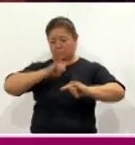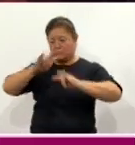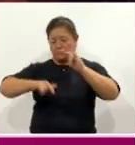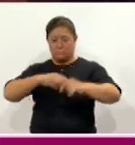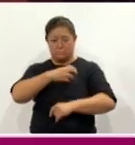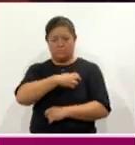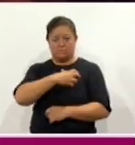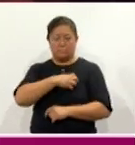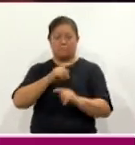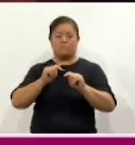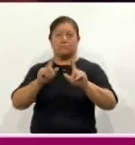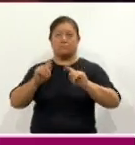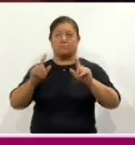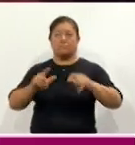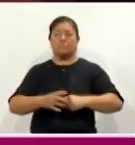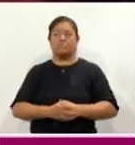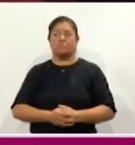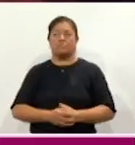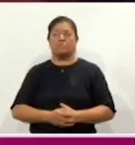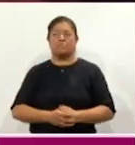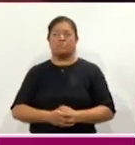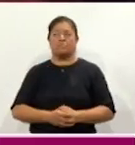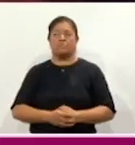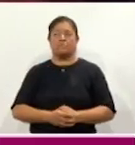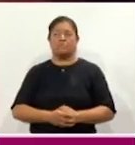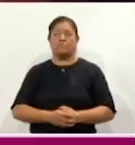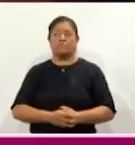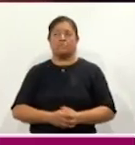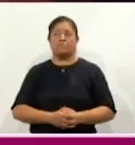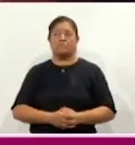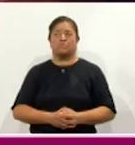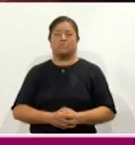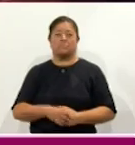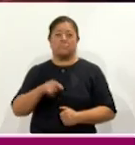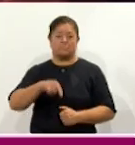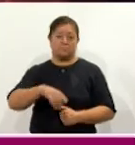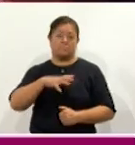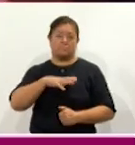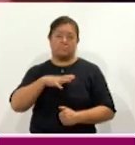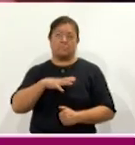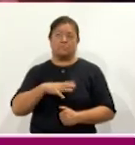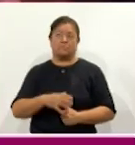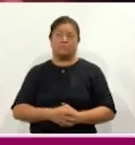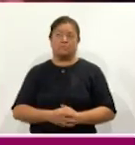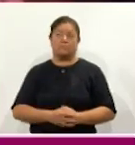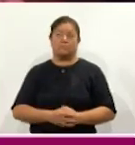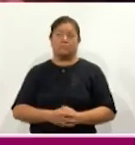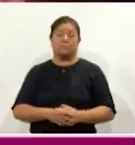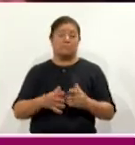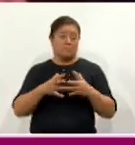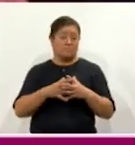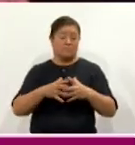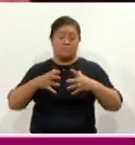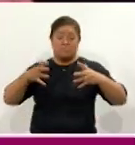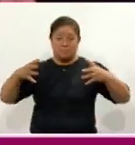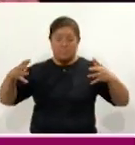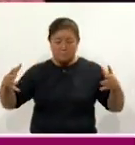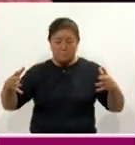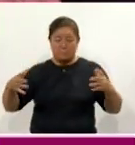capital de Tlaxcala, donde se está realizando la gran jornada